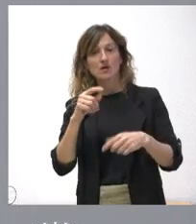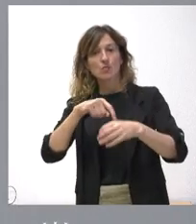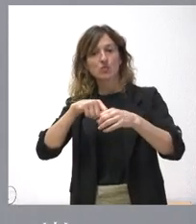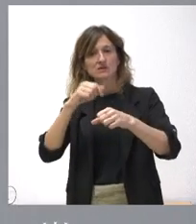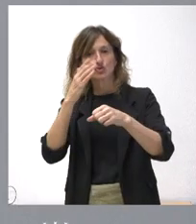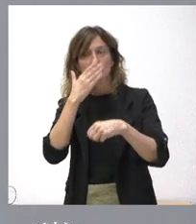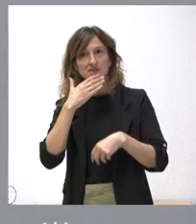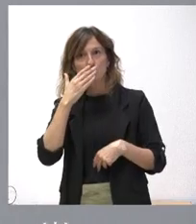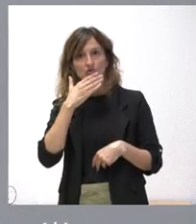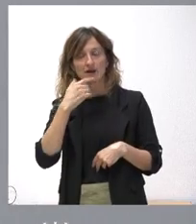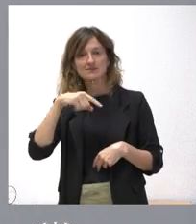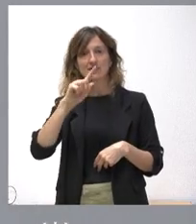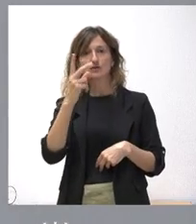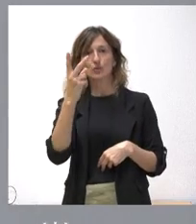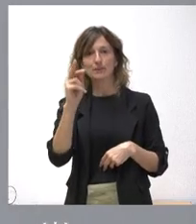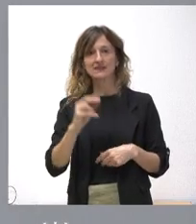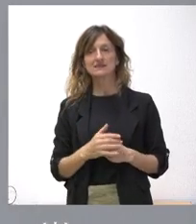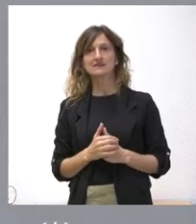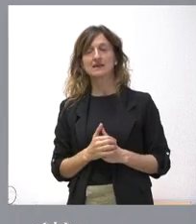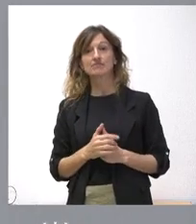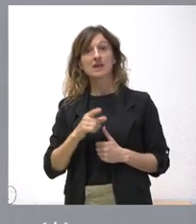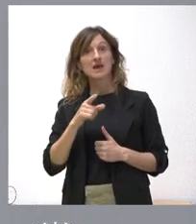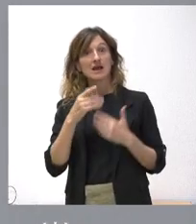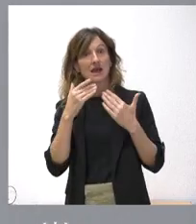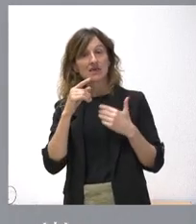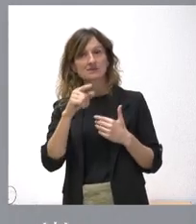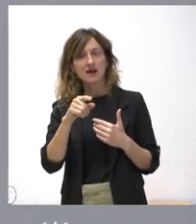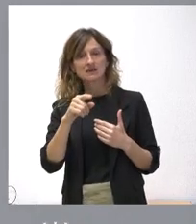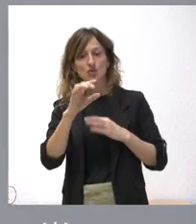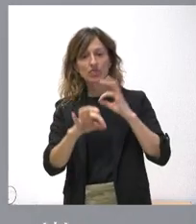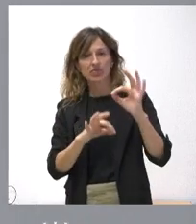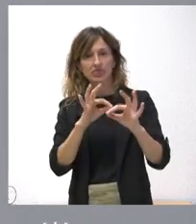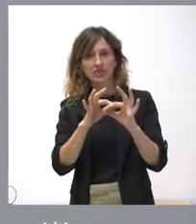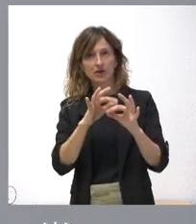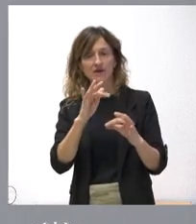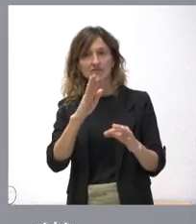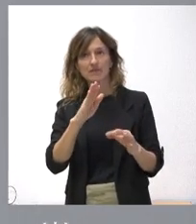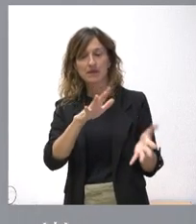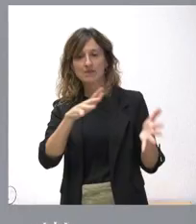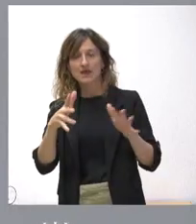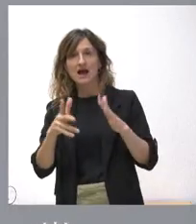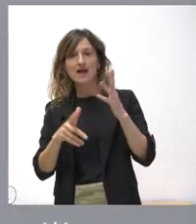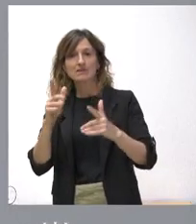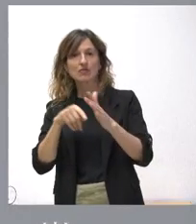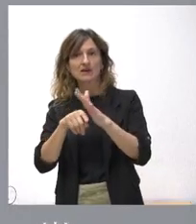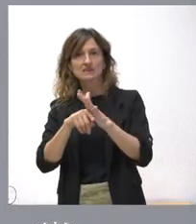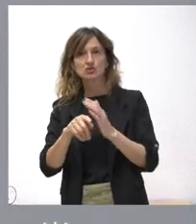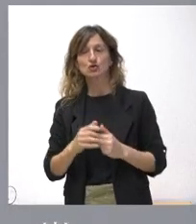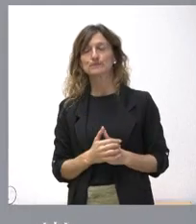escolares en 120, lo que va a permitir trasladar los ciclos formativos correspondientes a la familia de administración y gestión.